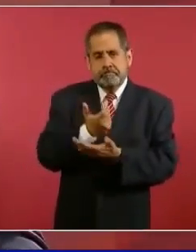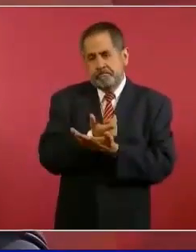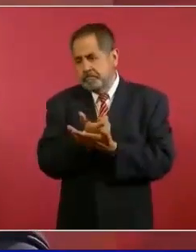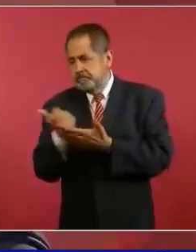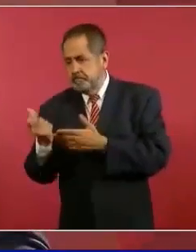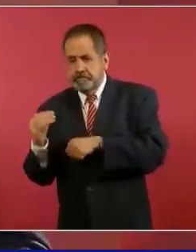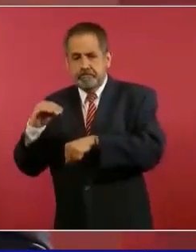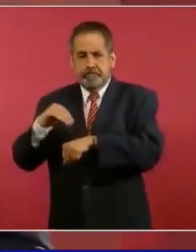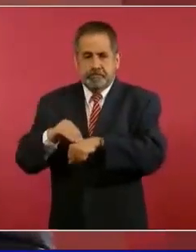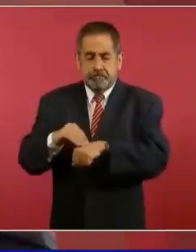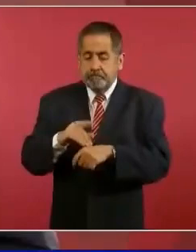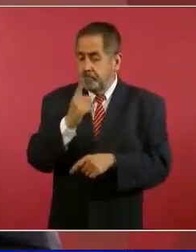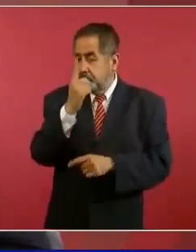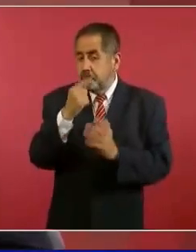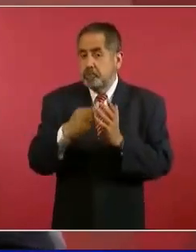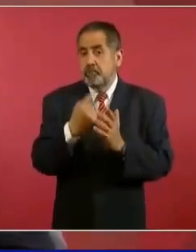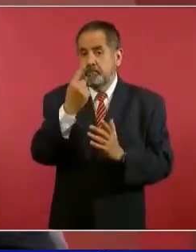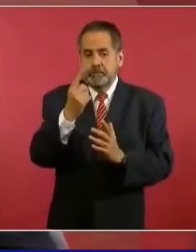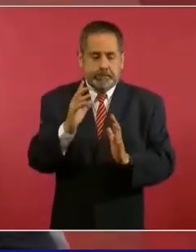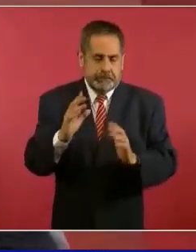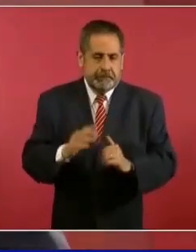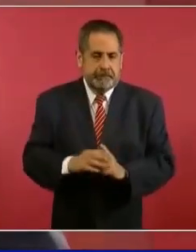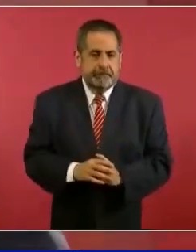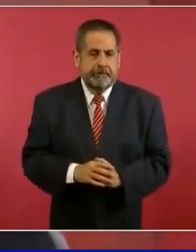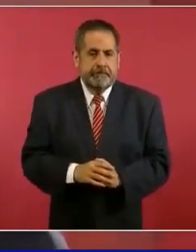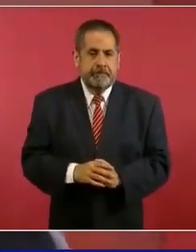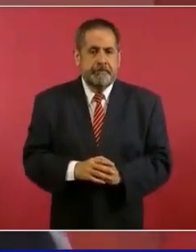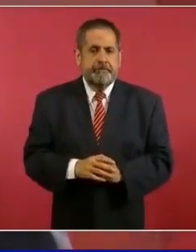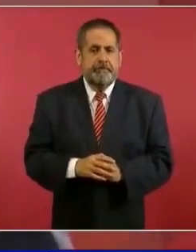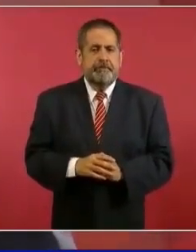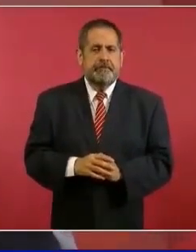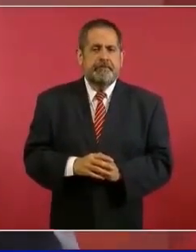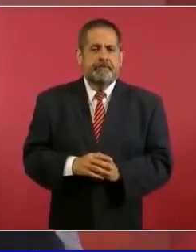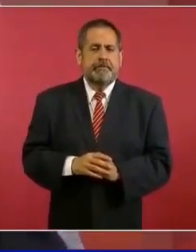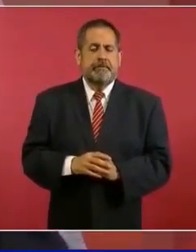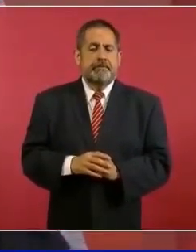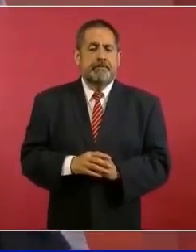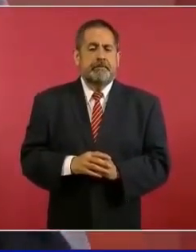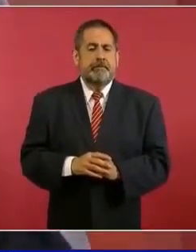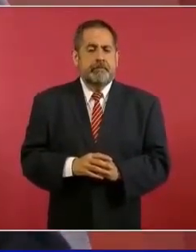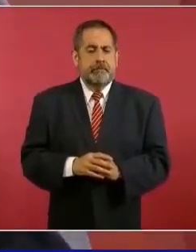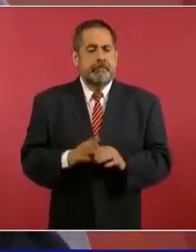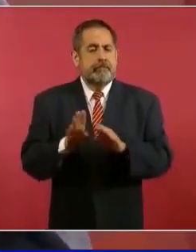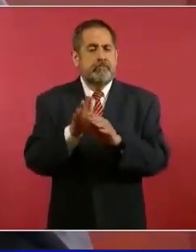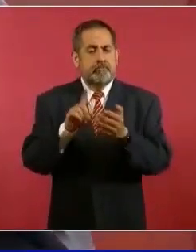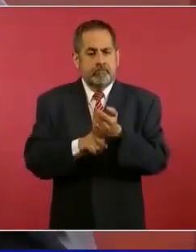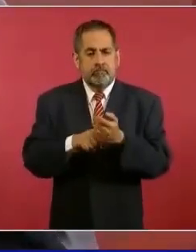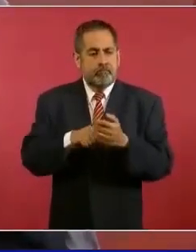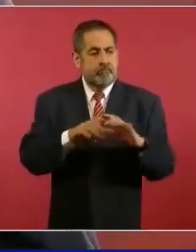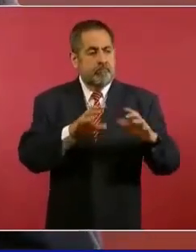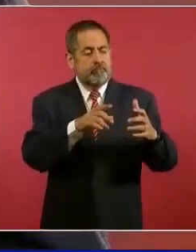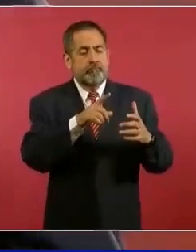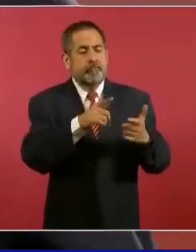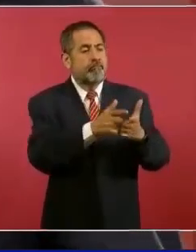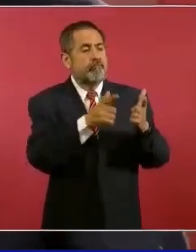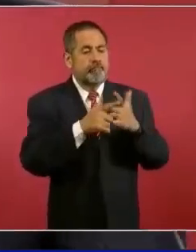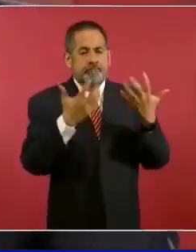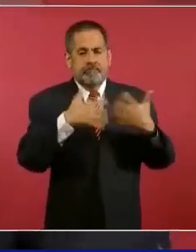pero sólo en un caso. Y eso, al interior del sector empresarial,